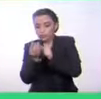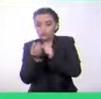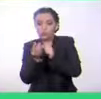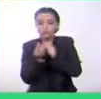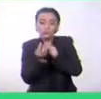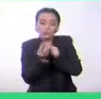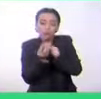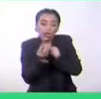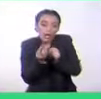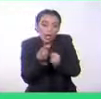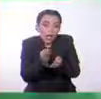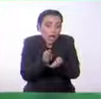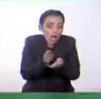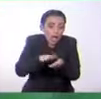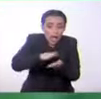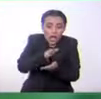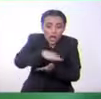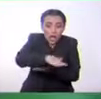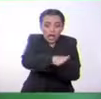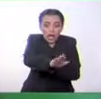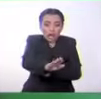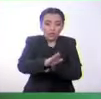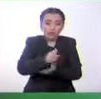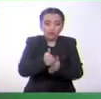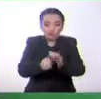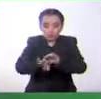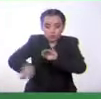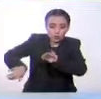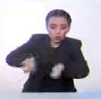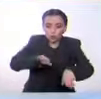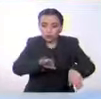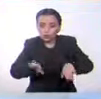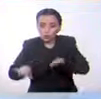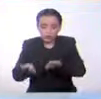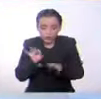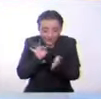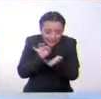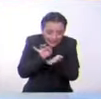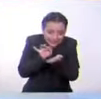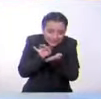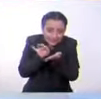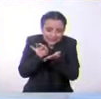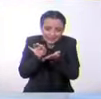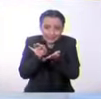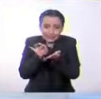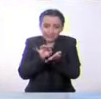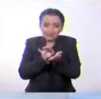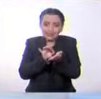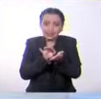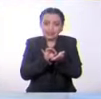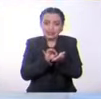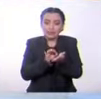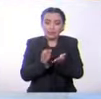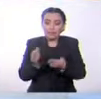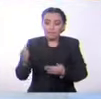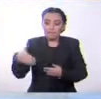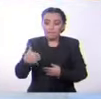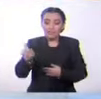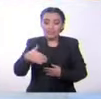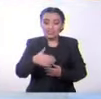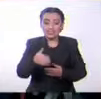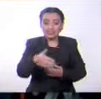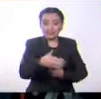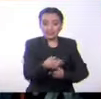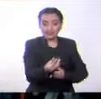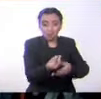reptiles, los insectos y también casi todos los peces nacen de huevo.